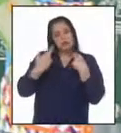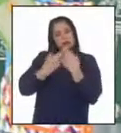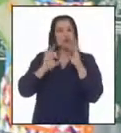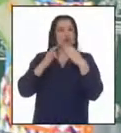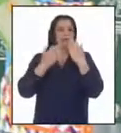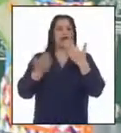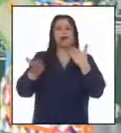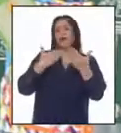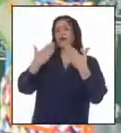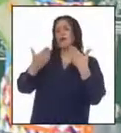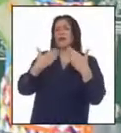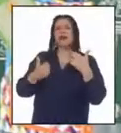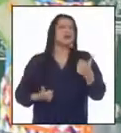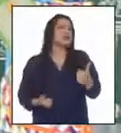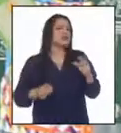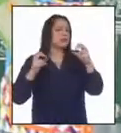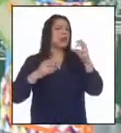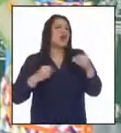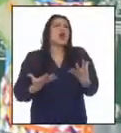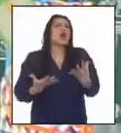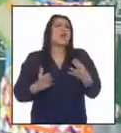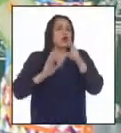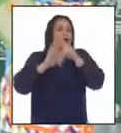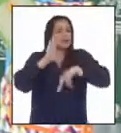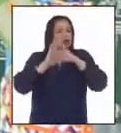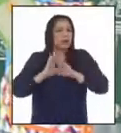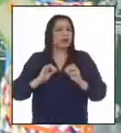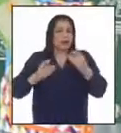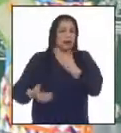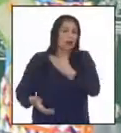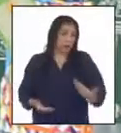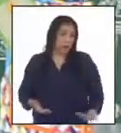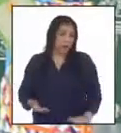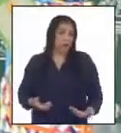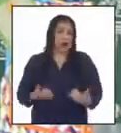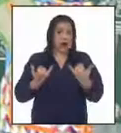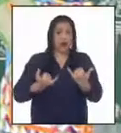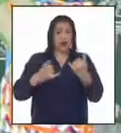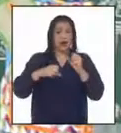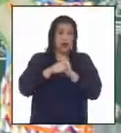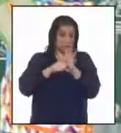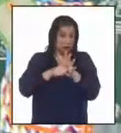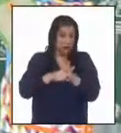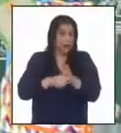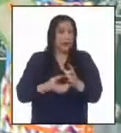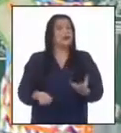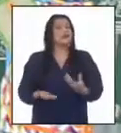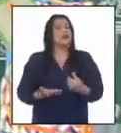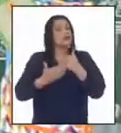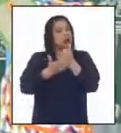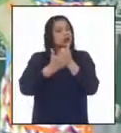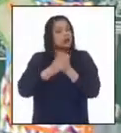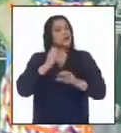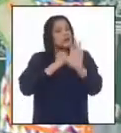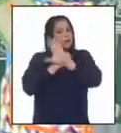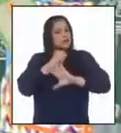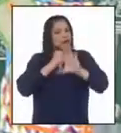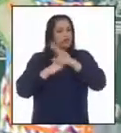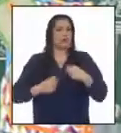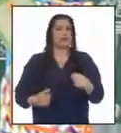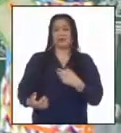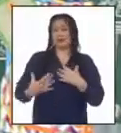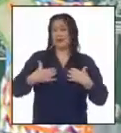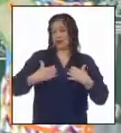familia y conversar sobre en qué medida las acciones adoptadas por el gobierno ante el COVID-19 están contribuyendo a la protección de nuestra salud.